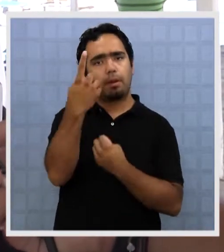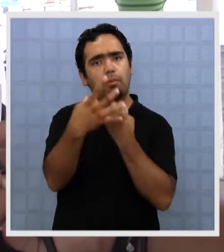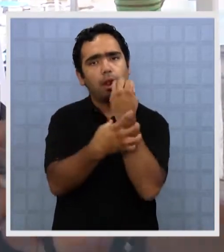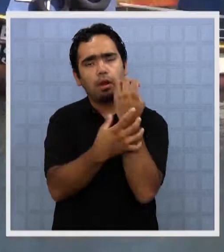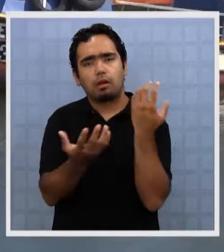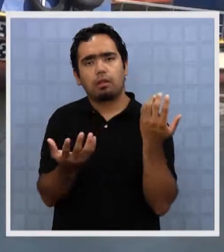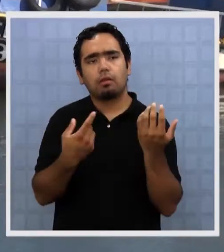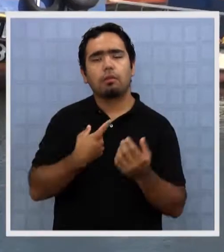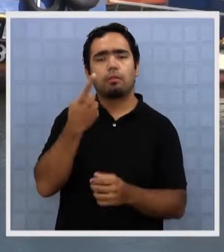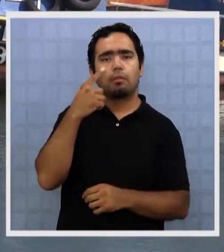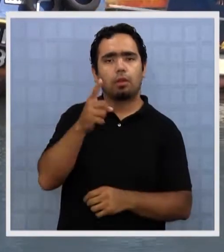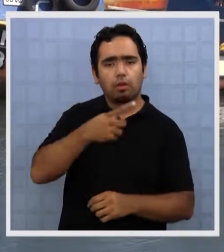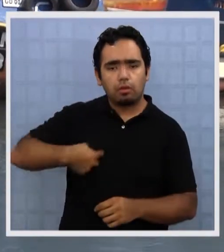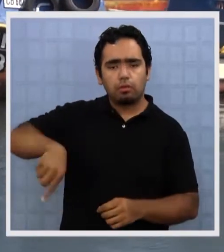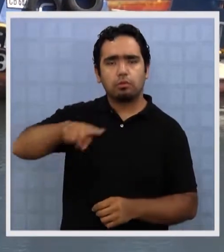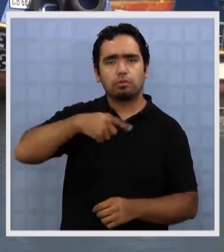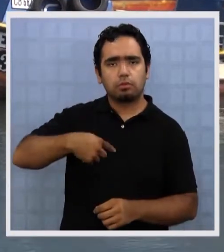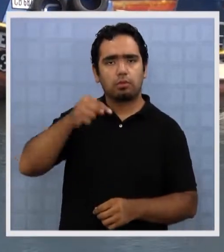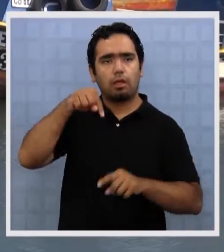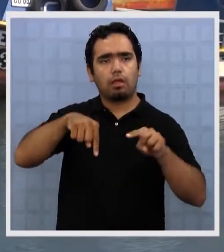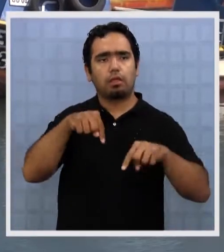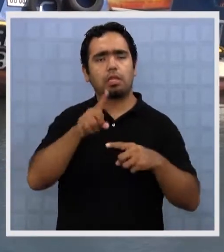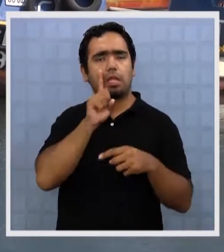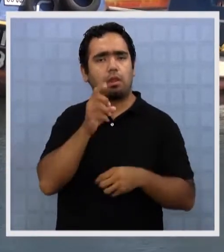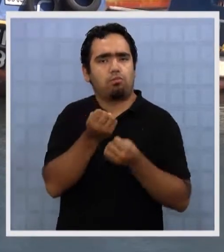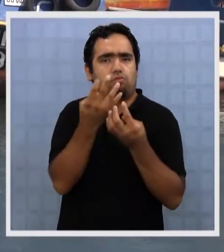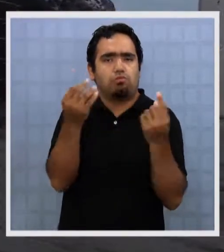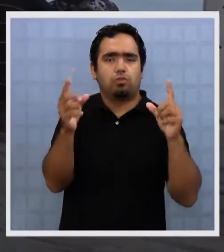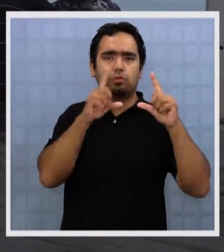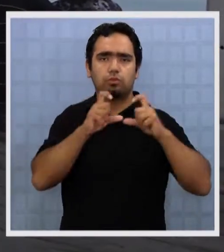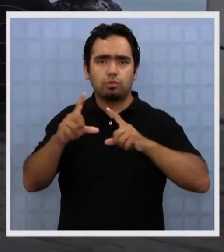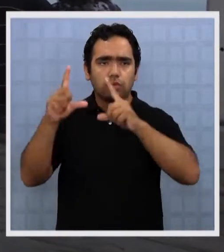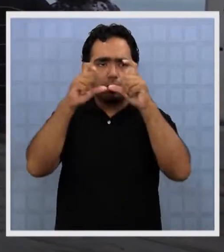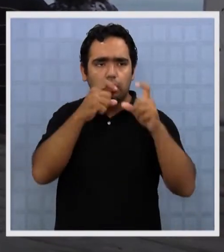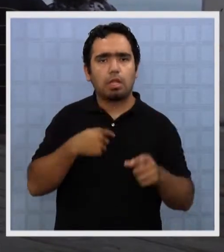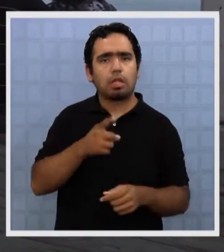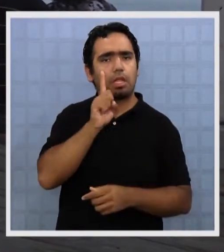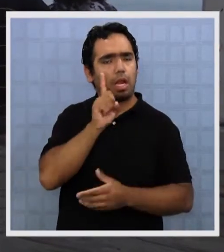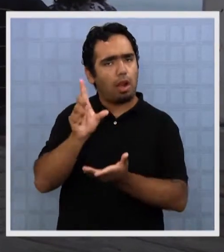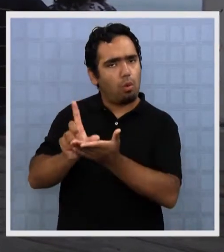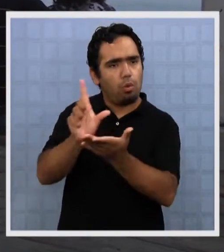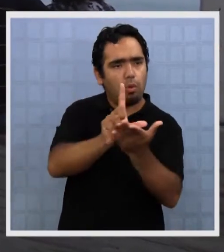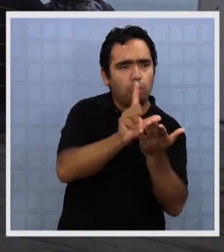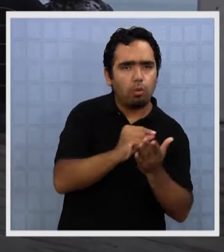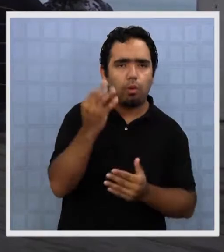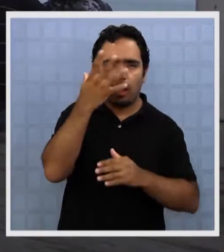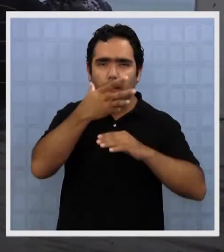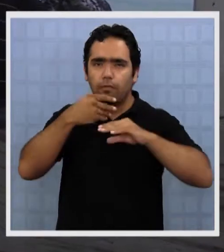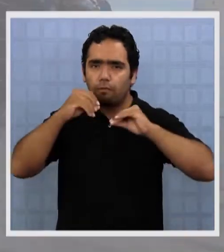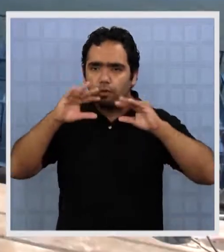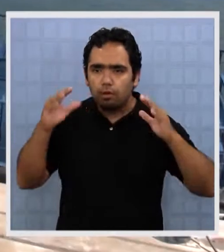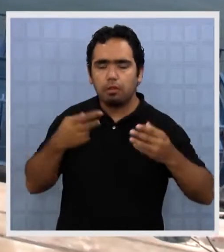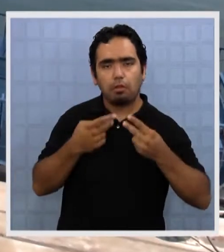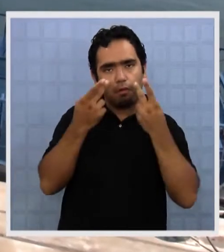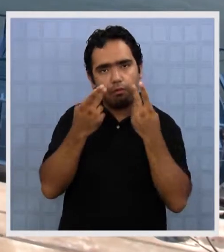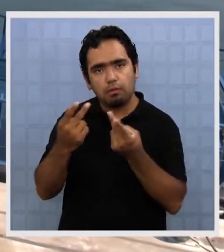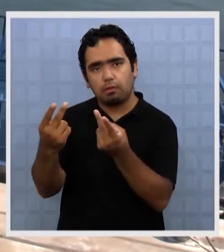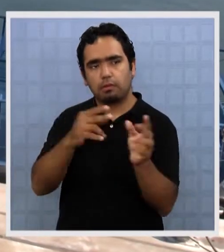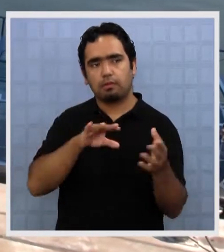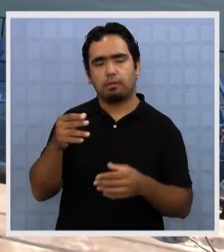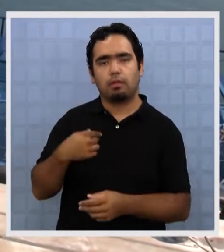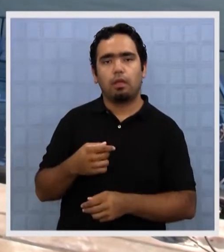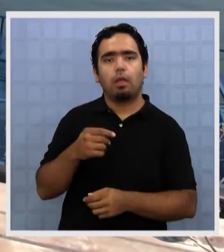región, que también acá en nuestro puerto tenemos mucho, mucho turismo, tenemos muchos lugares hermosos donde visitar.